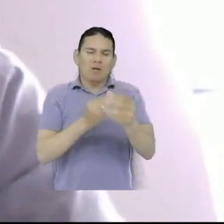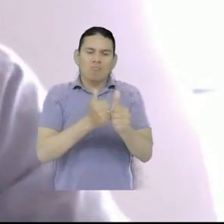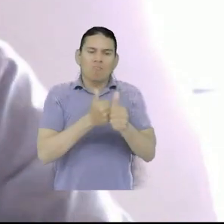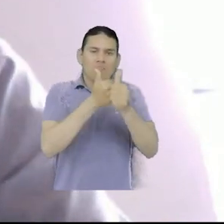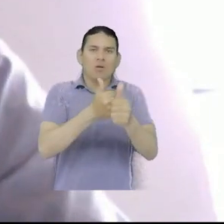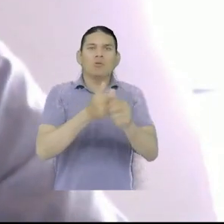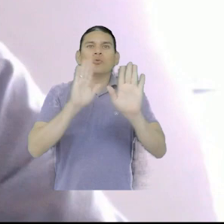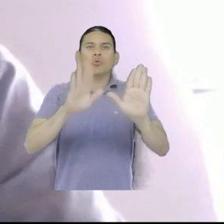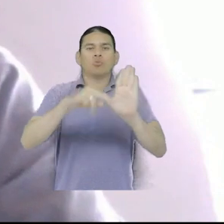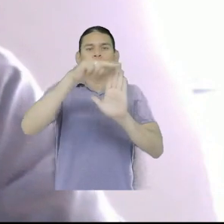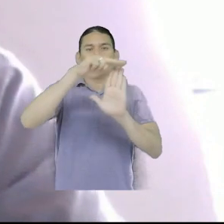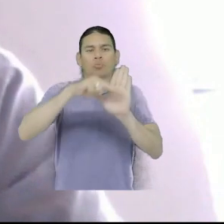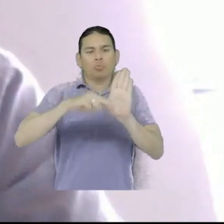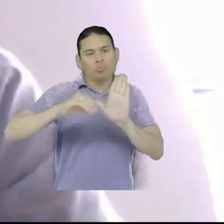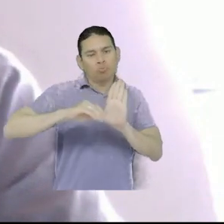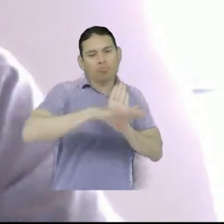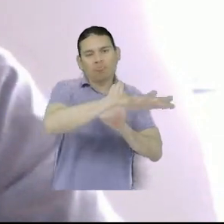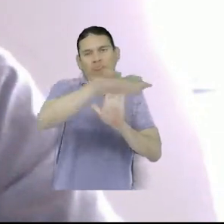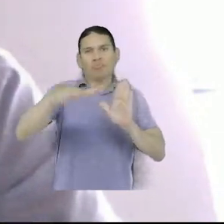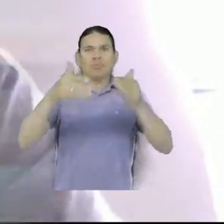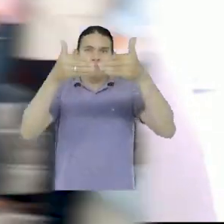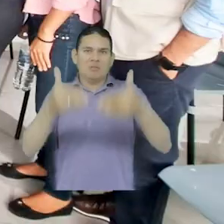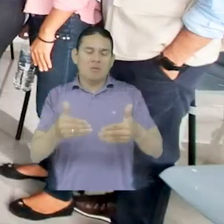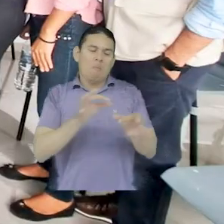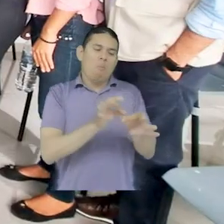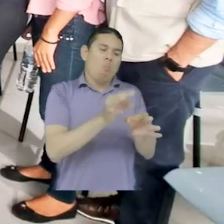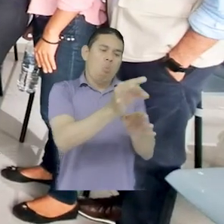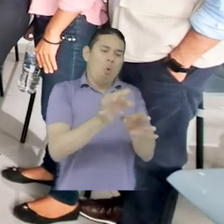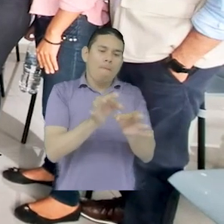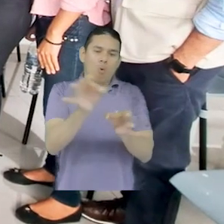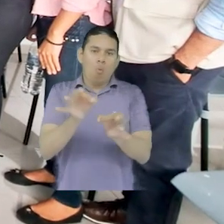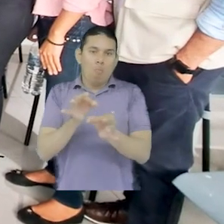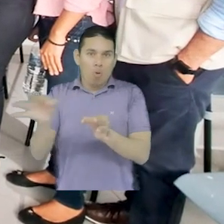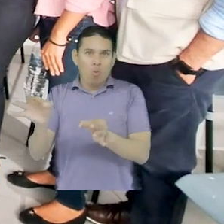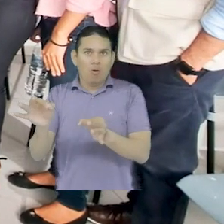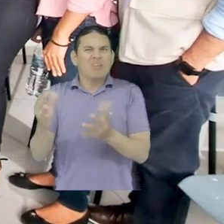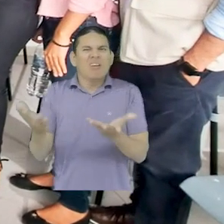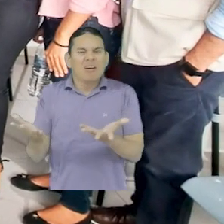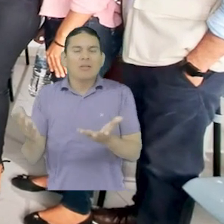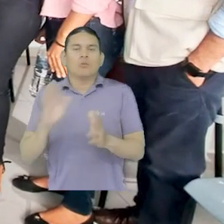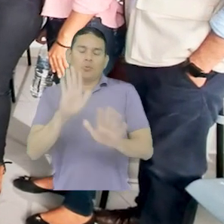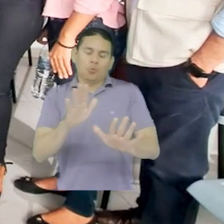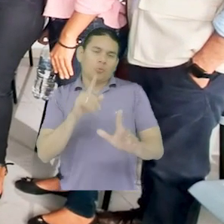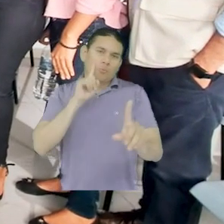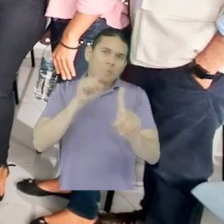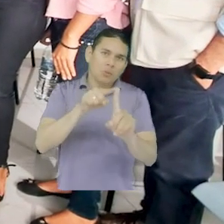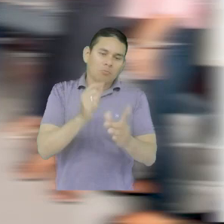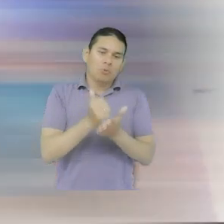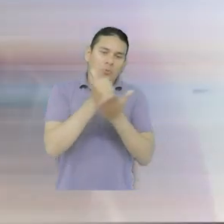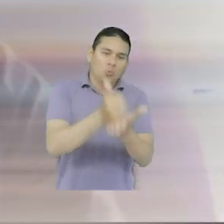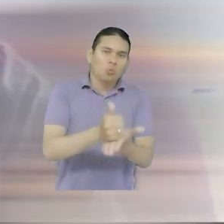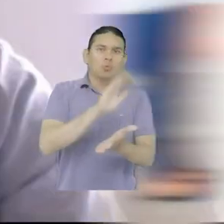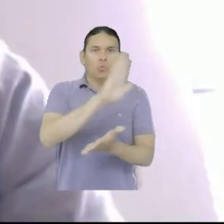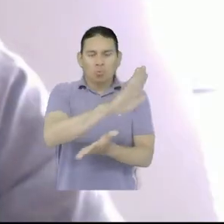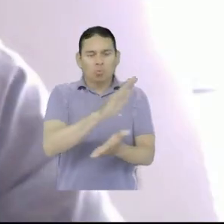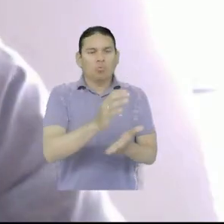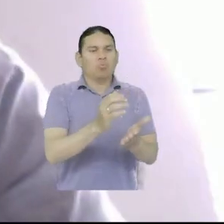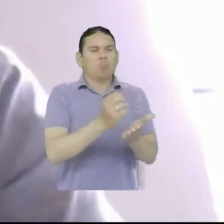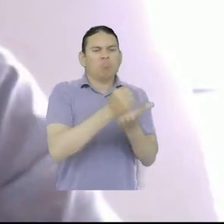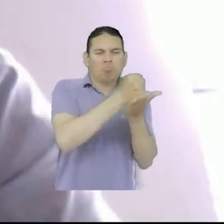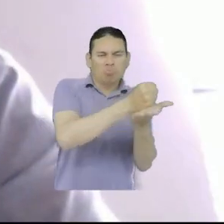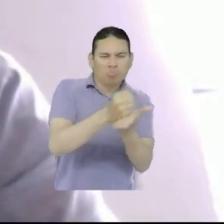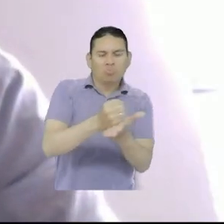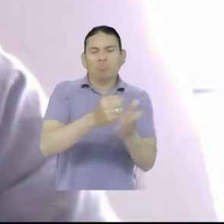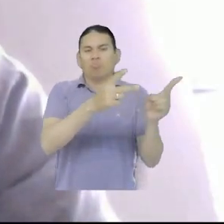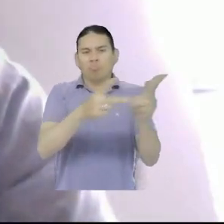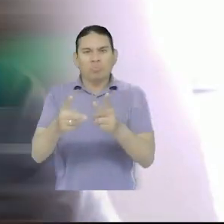formulación de política pública de discapacidad de algunos municipios, que no es otra que la búsqueda de fortalecimiento de los bienes públicos y